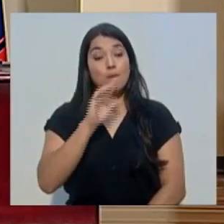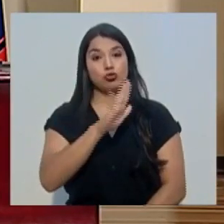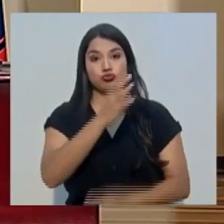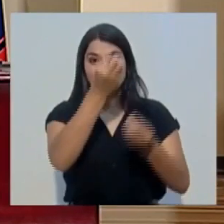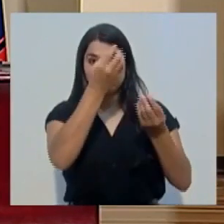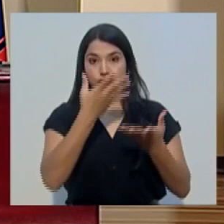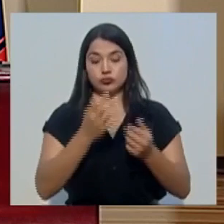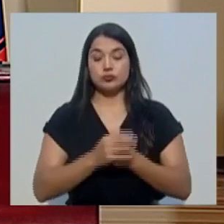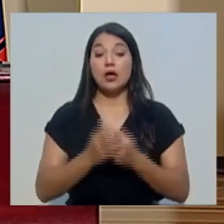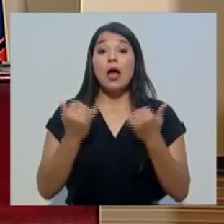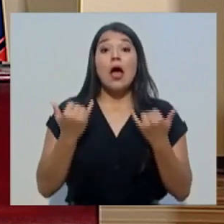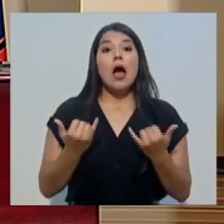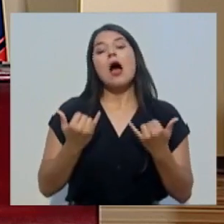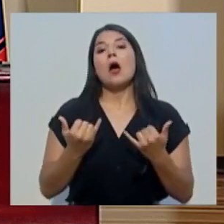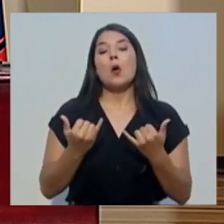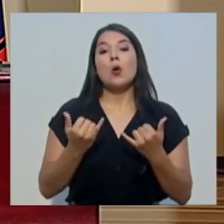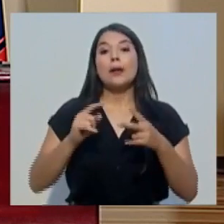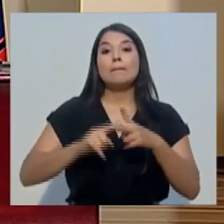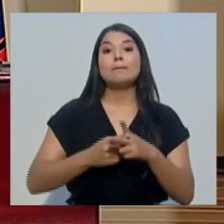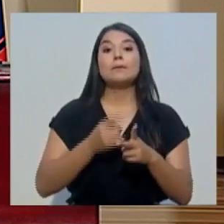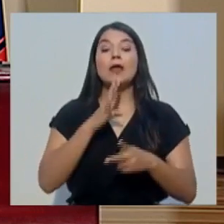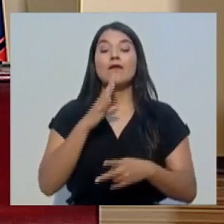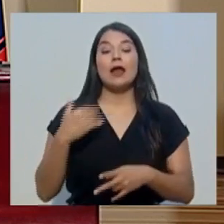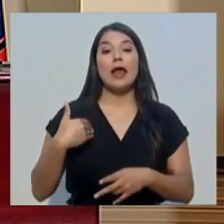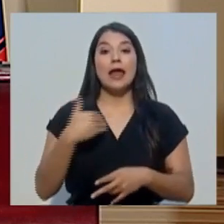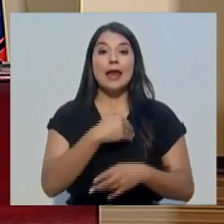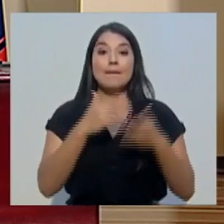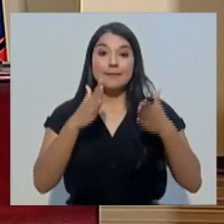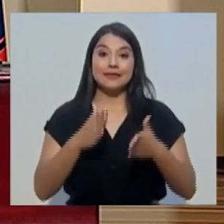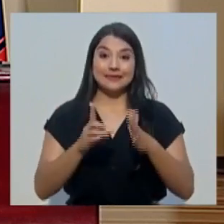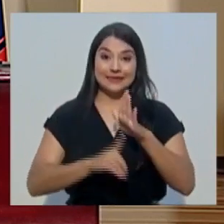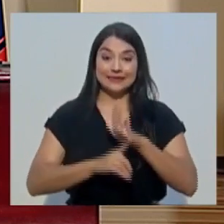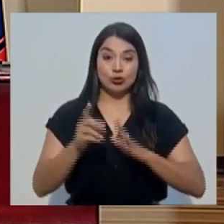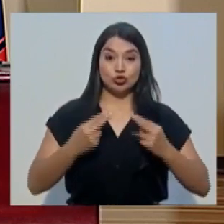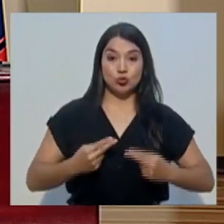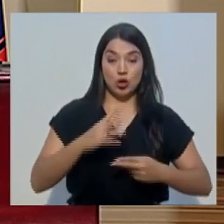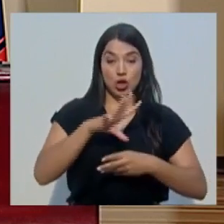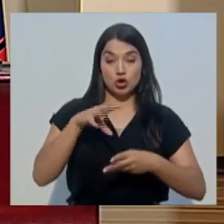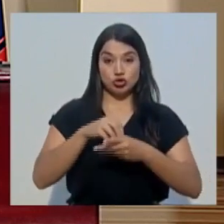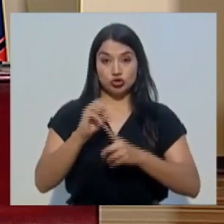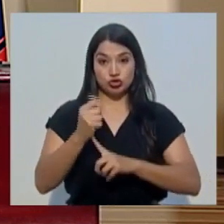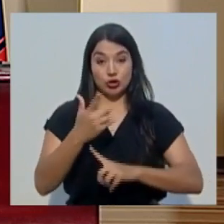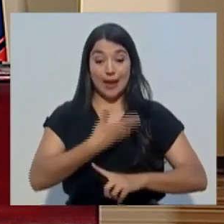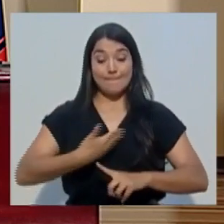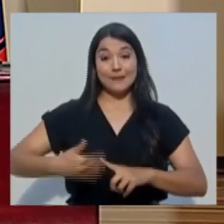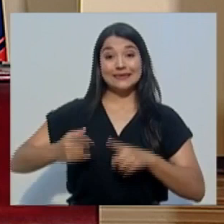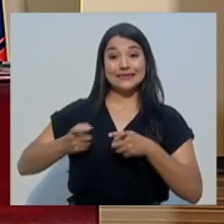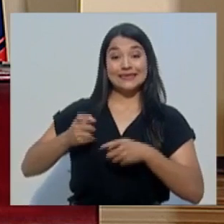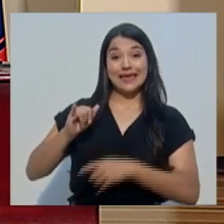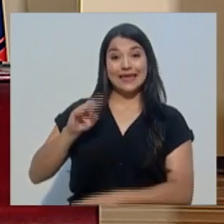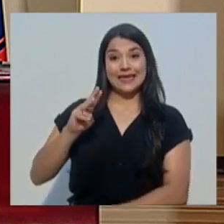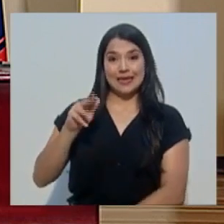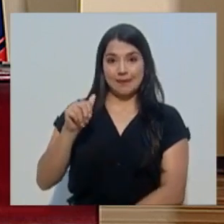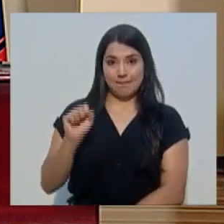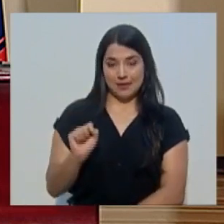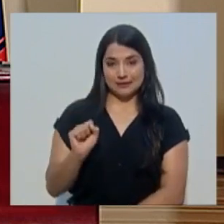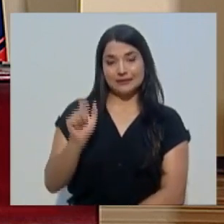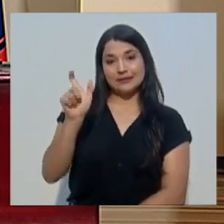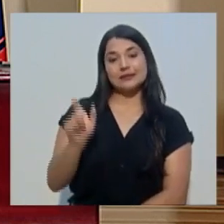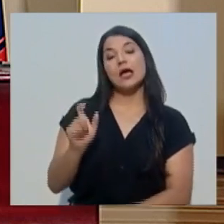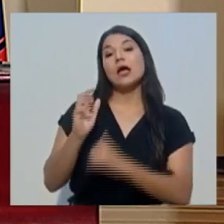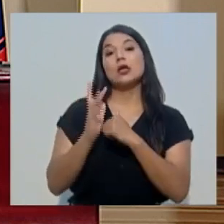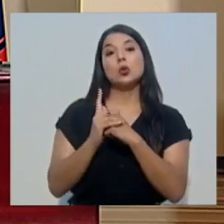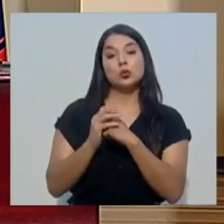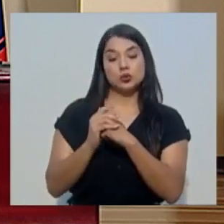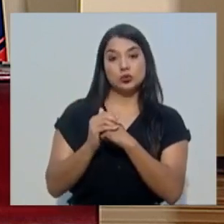ofrecido. A continuación, escucharemos al ministro de Desarrollo Humano e Inclusión Social y presidente ejecutivo de Limas, el